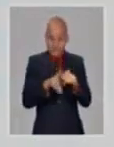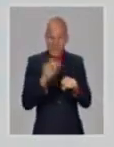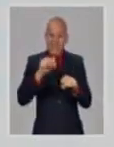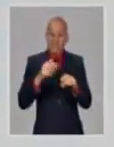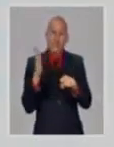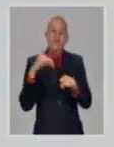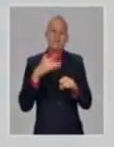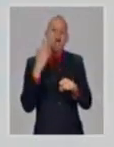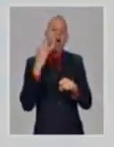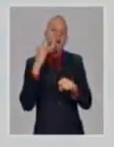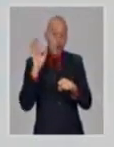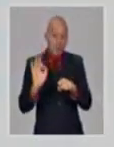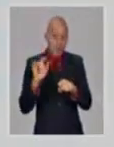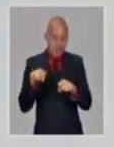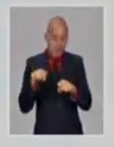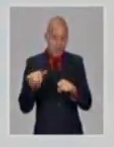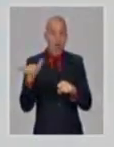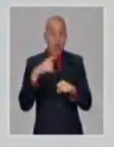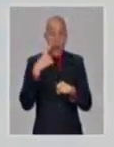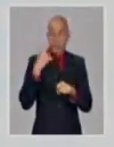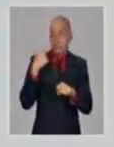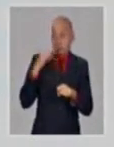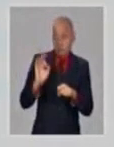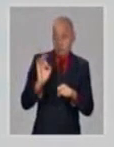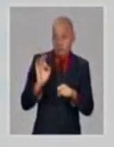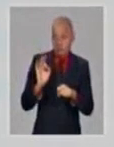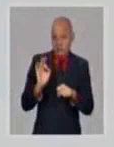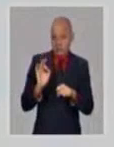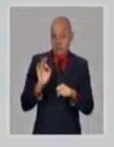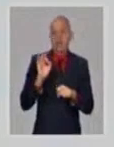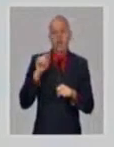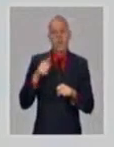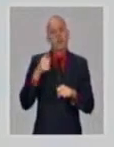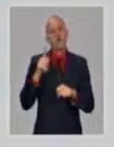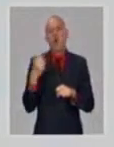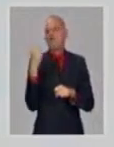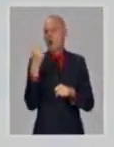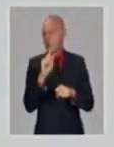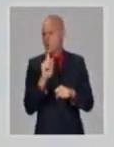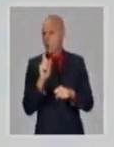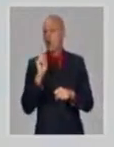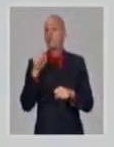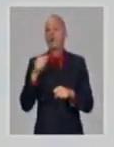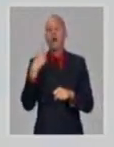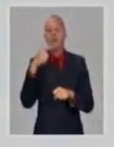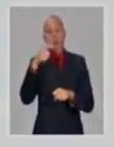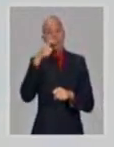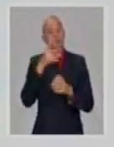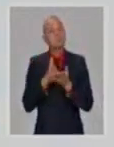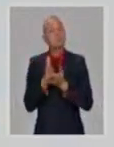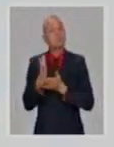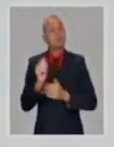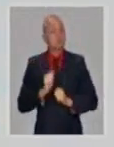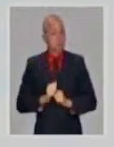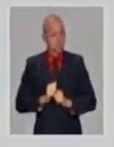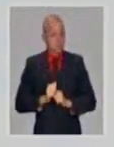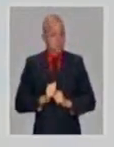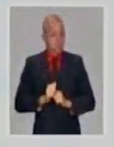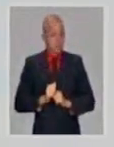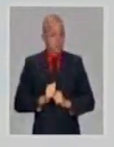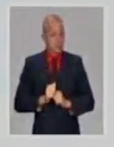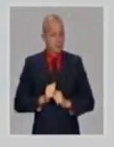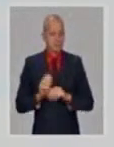interés en salud, pero que hay que seguirla, porque en California esta variante está causando aumentos de transmisión. Y uno de los estados norteamericanos es más alto.